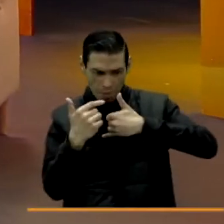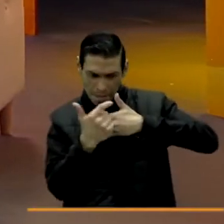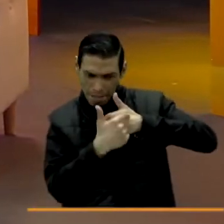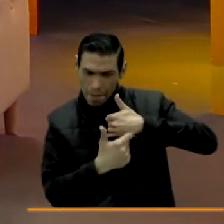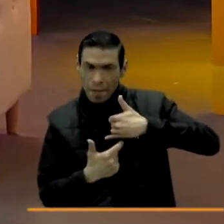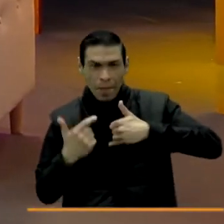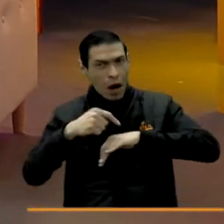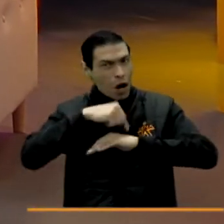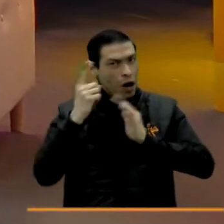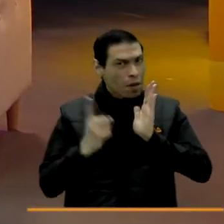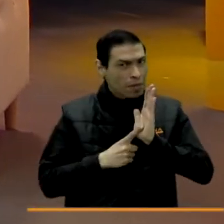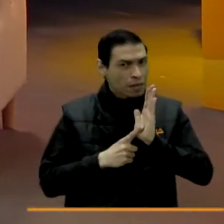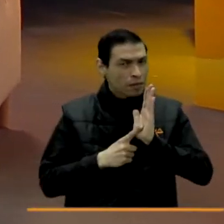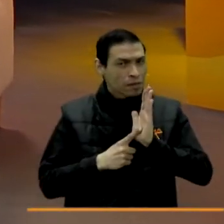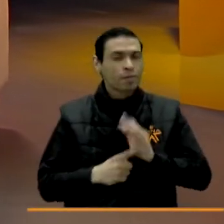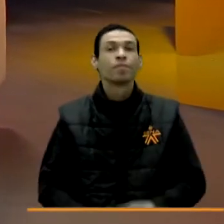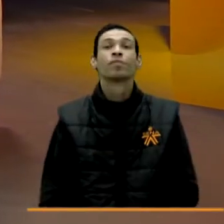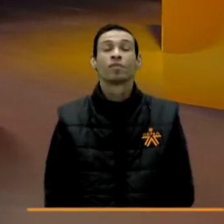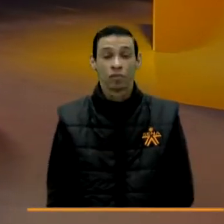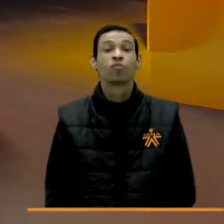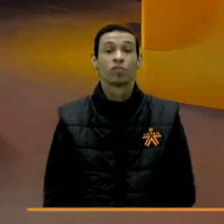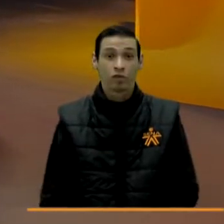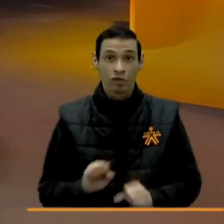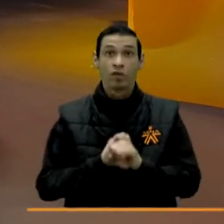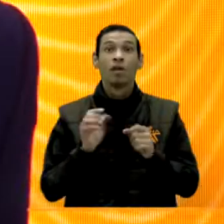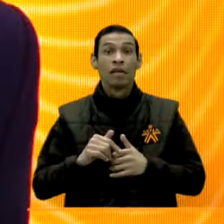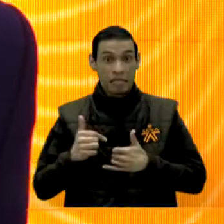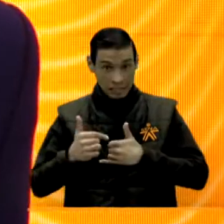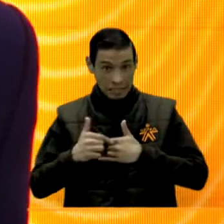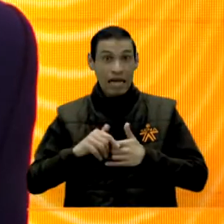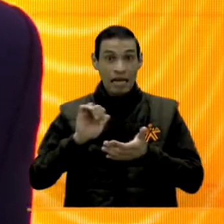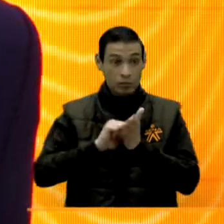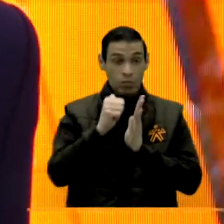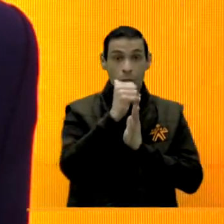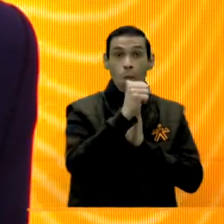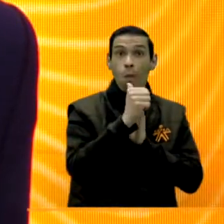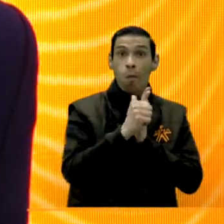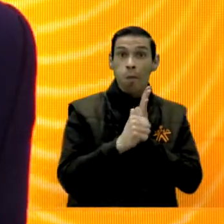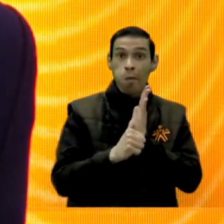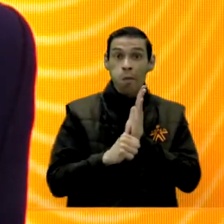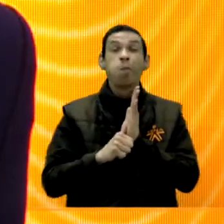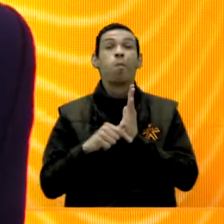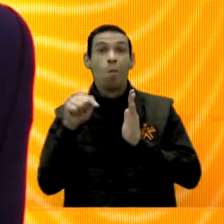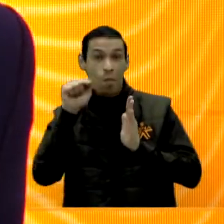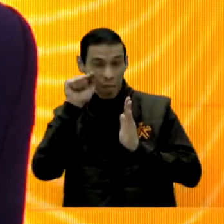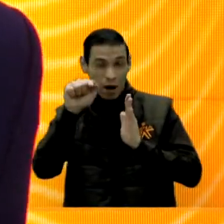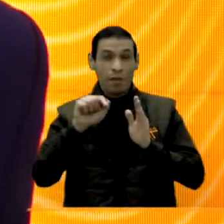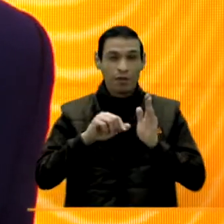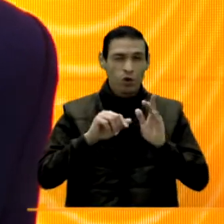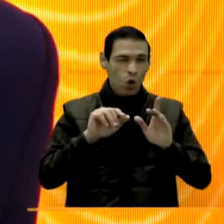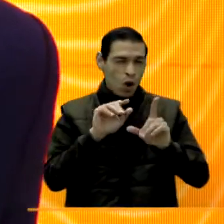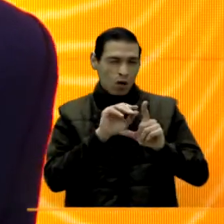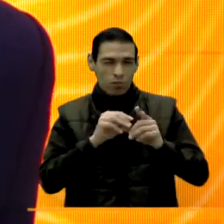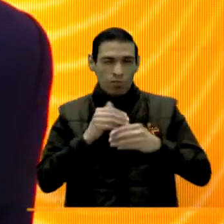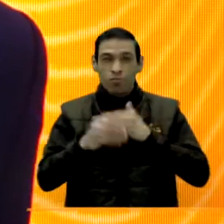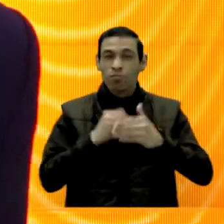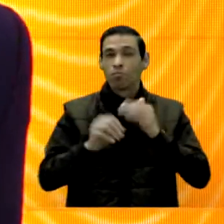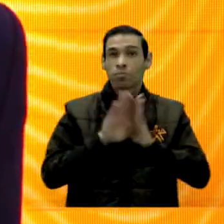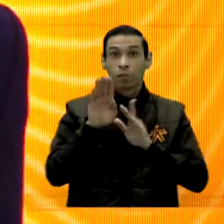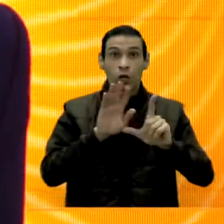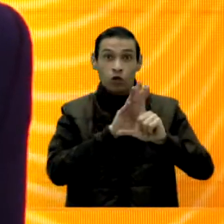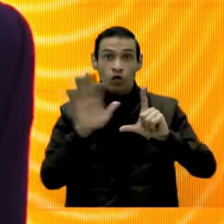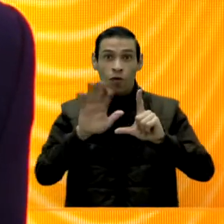digamos que impacto en todo Colombia, ¿no? Claro que sí, inclusive este programa desarrollado es de software, lo estamos abriendo más afuera de Bogotá que